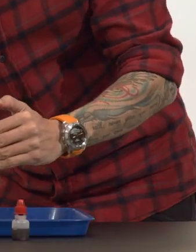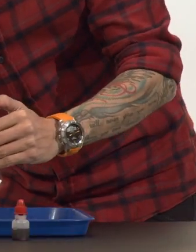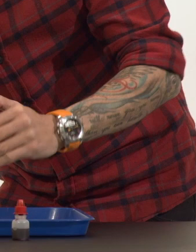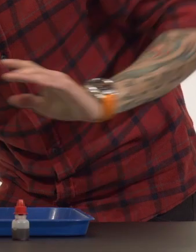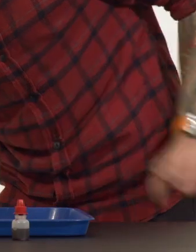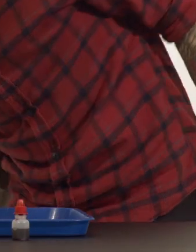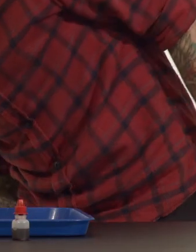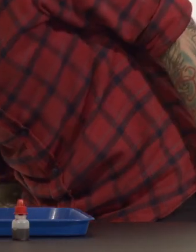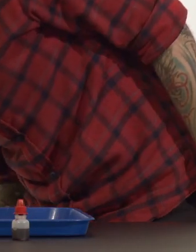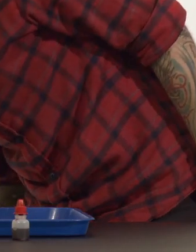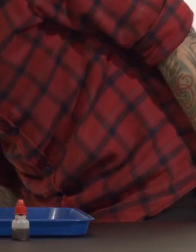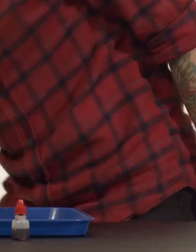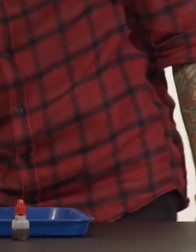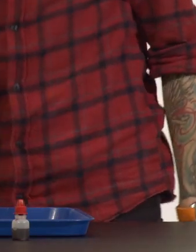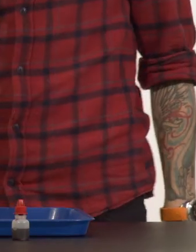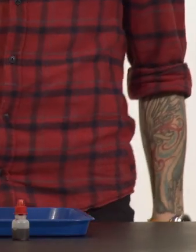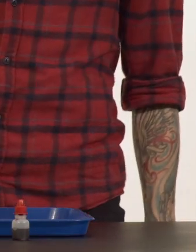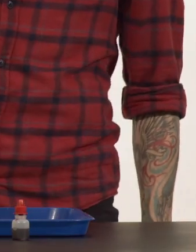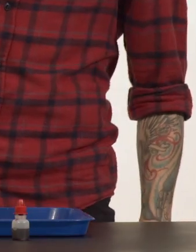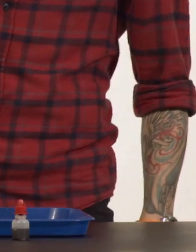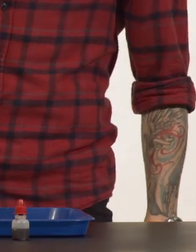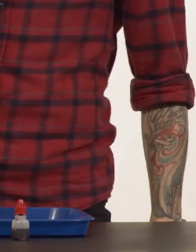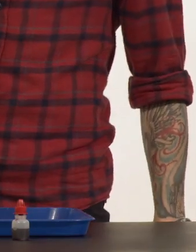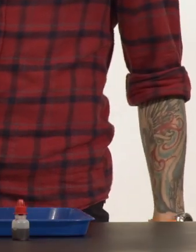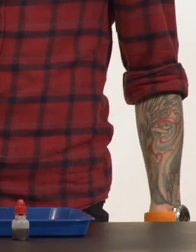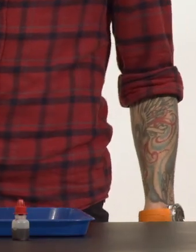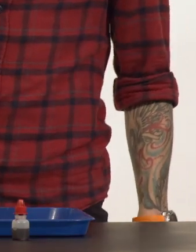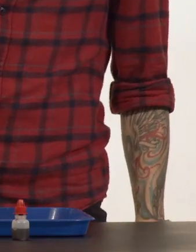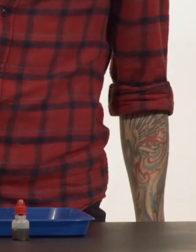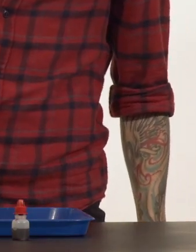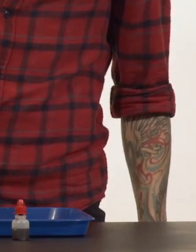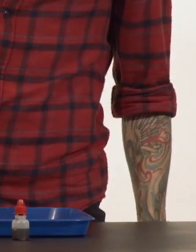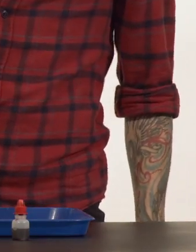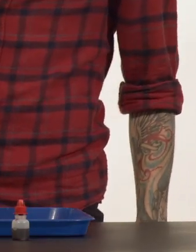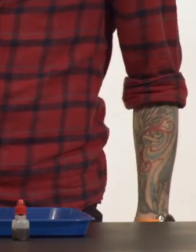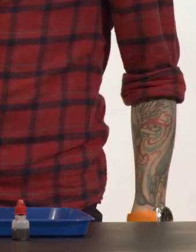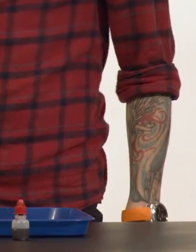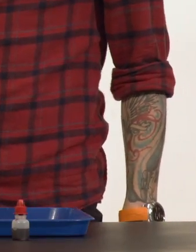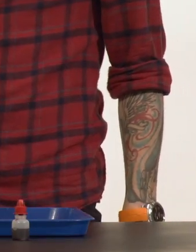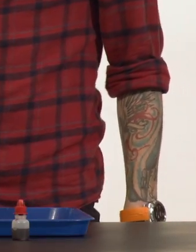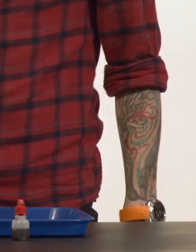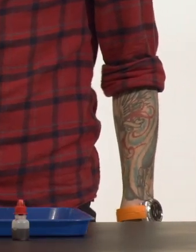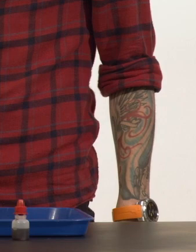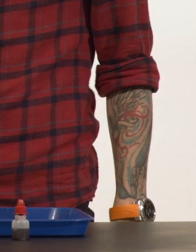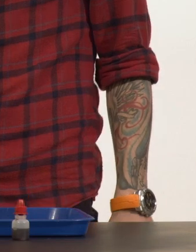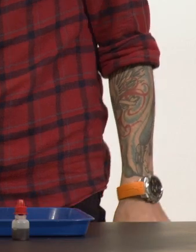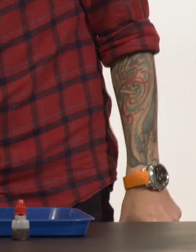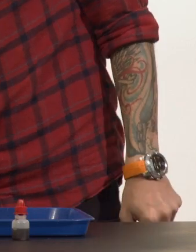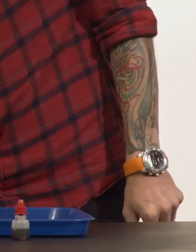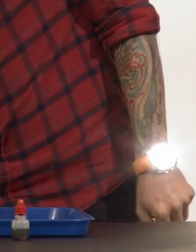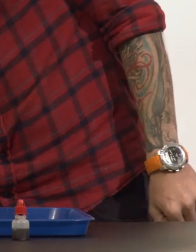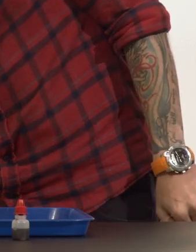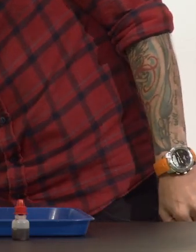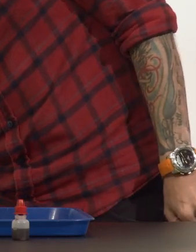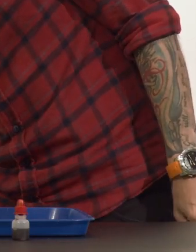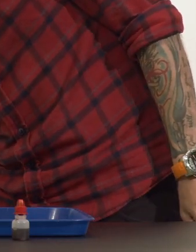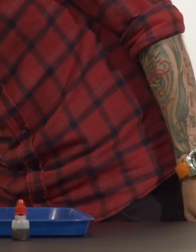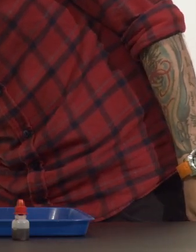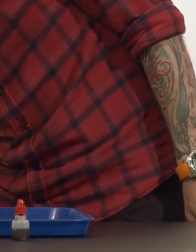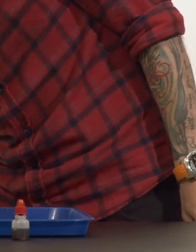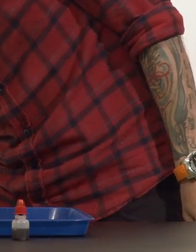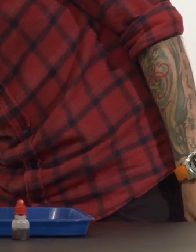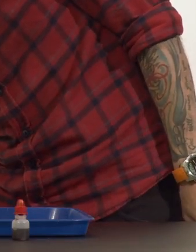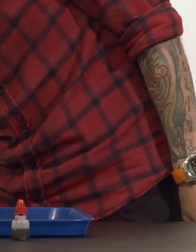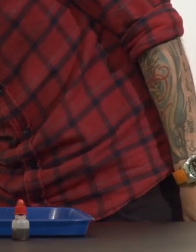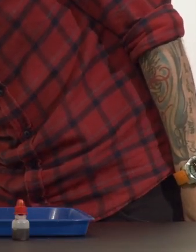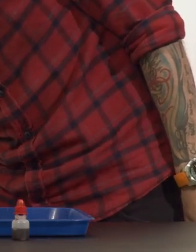vaso y a pesar de eso, el agua no se mezcla. ¿Por qué? Porque el agua caliente tiene diferente densidad al agua fría. En el